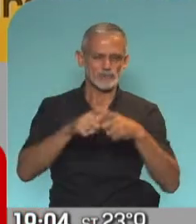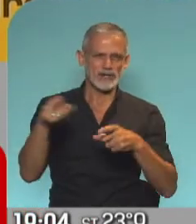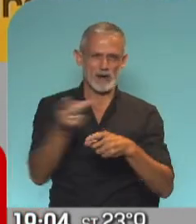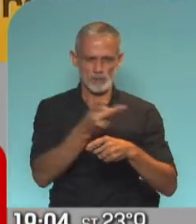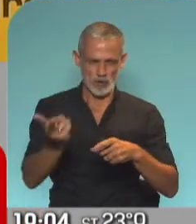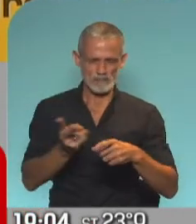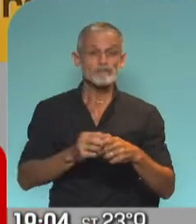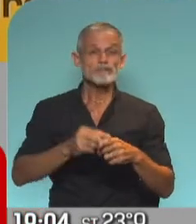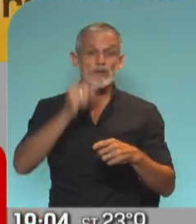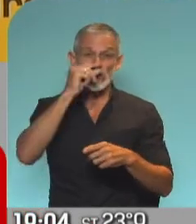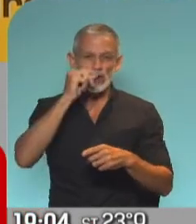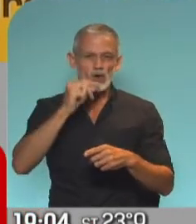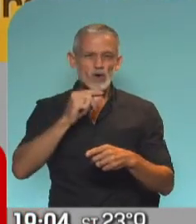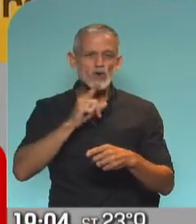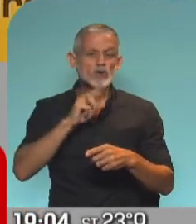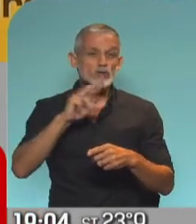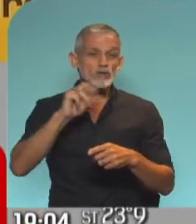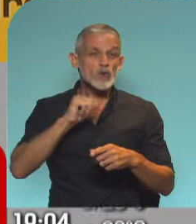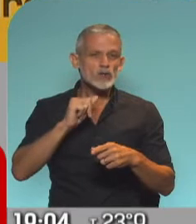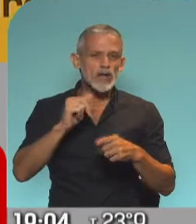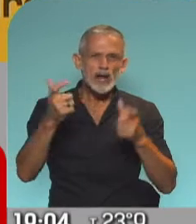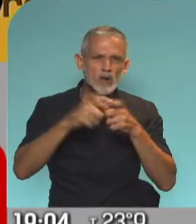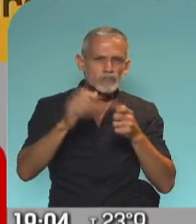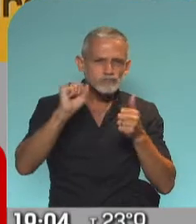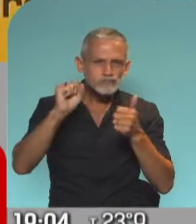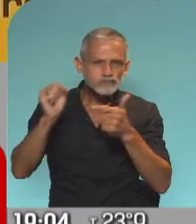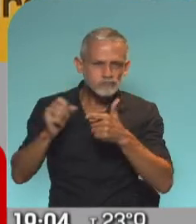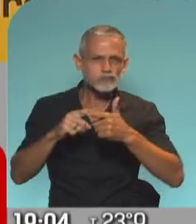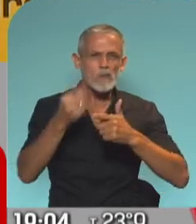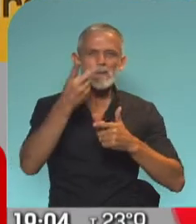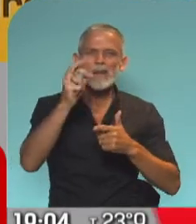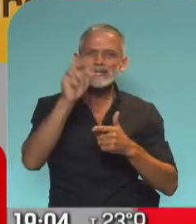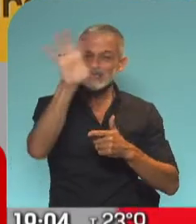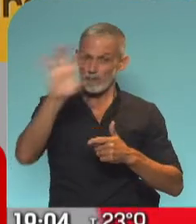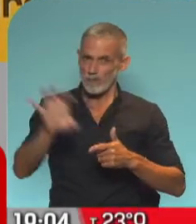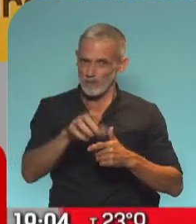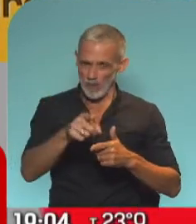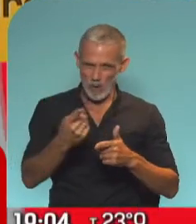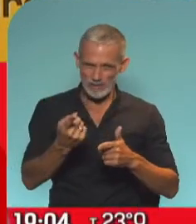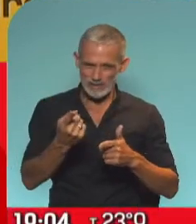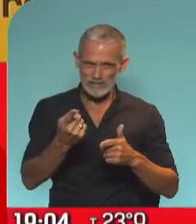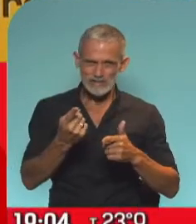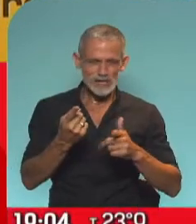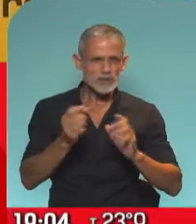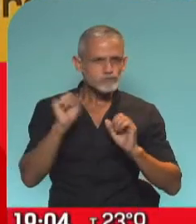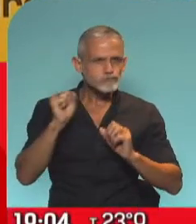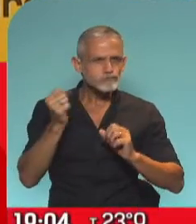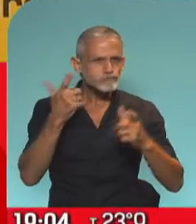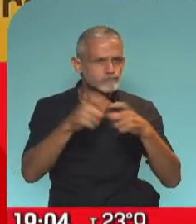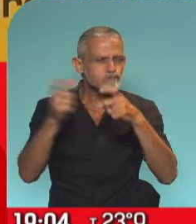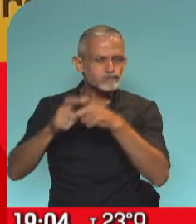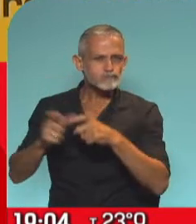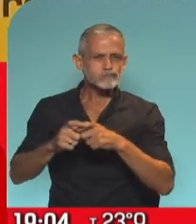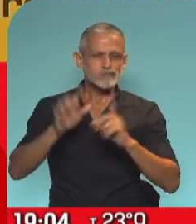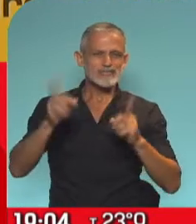Nicolás Trota tuvo reuniones ya con representantes de 20 distritos, si hablamos también y sumamos a